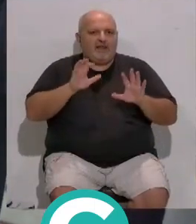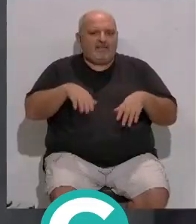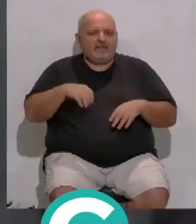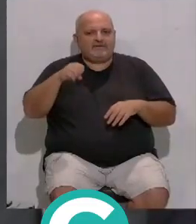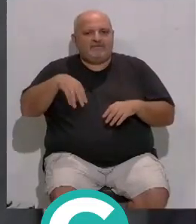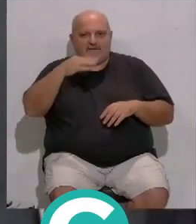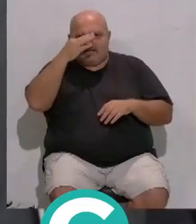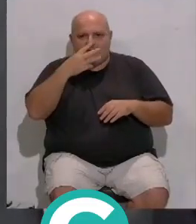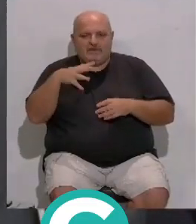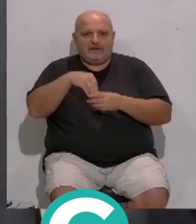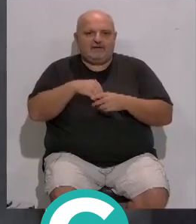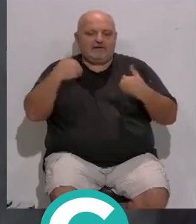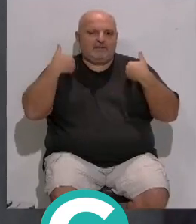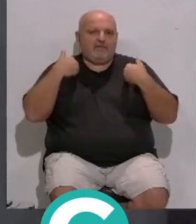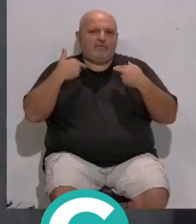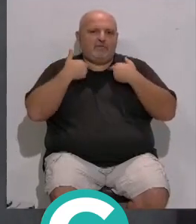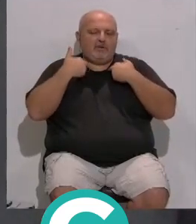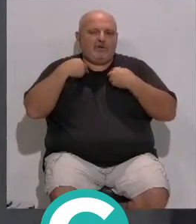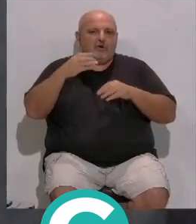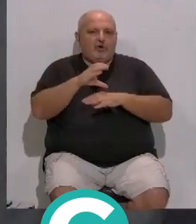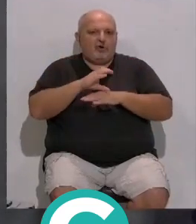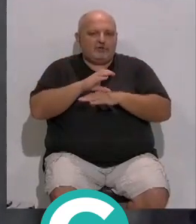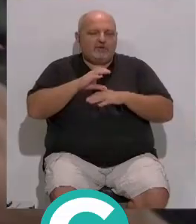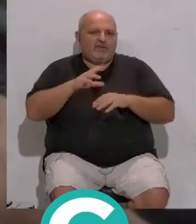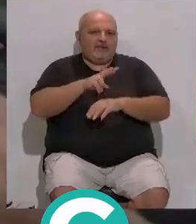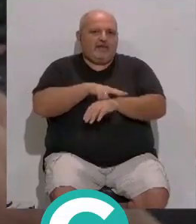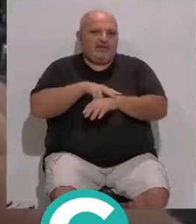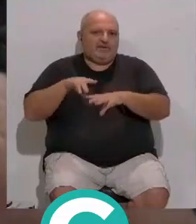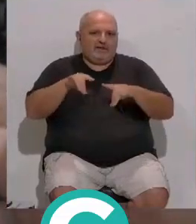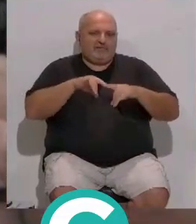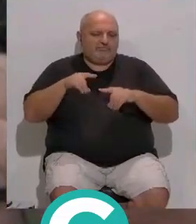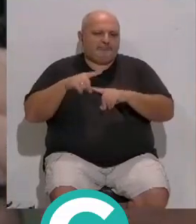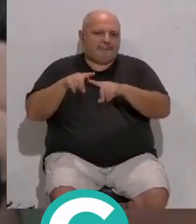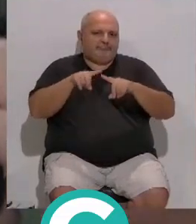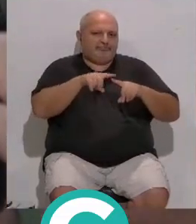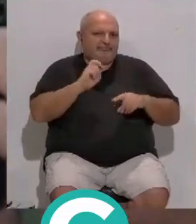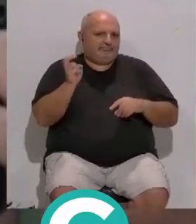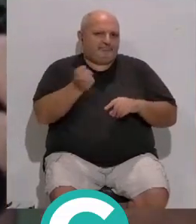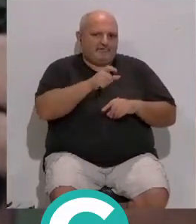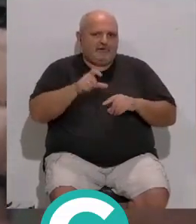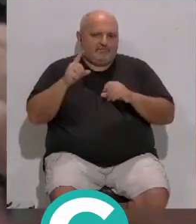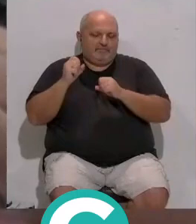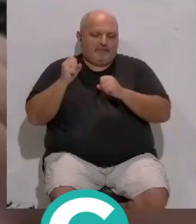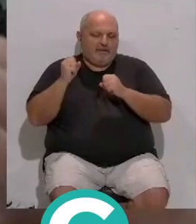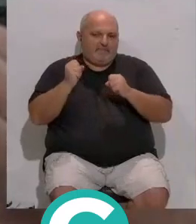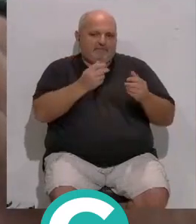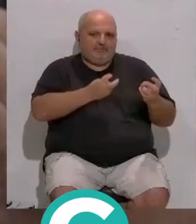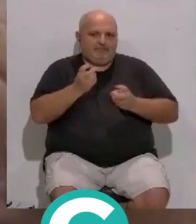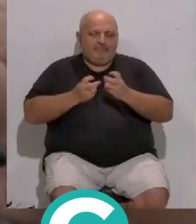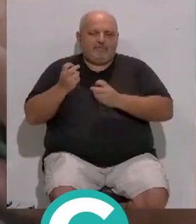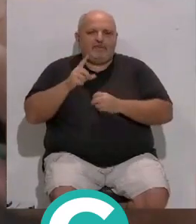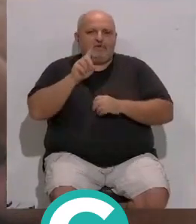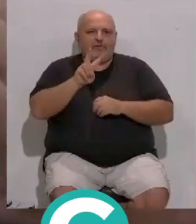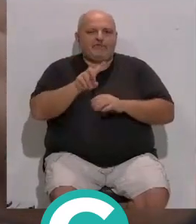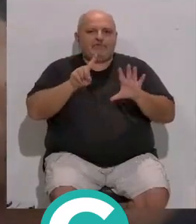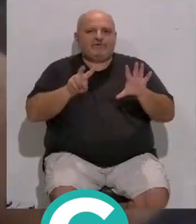San Fernando y Chiclana... ...el dirigente de Diputación... ...consejeros y delegados territoriales... ...entre otras autoridades... ...267 millones